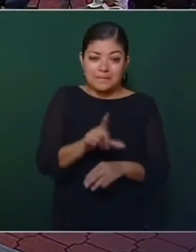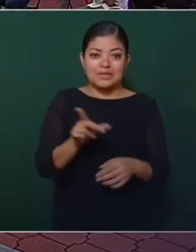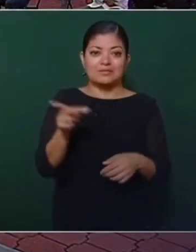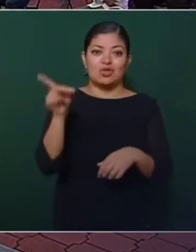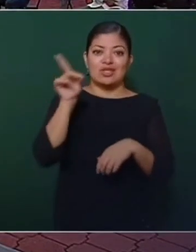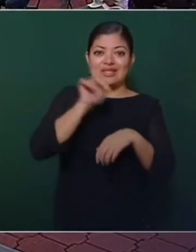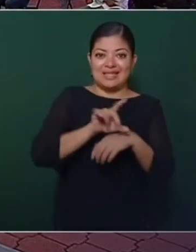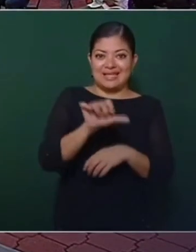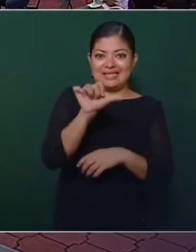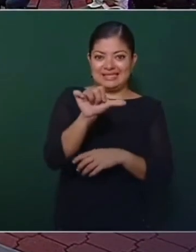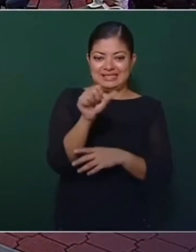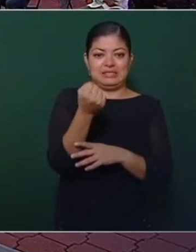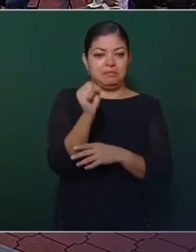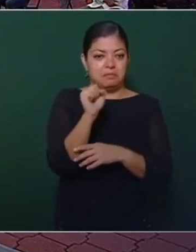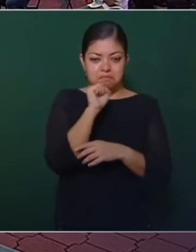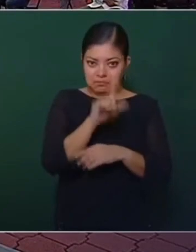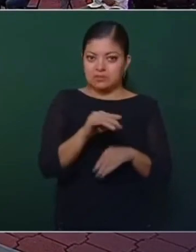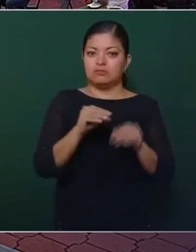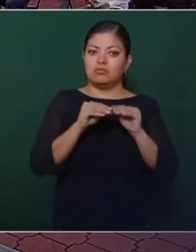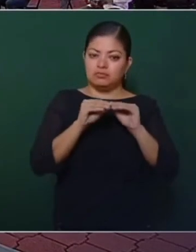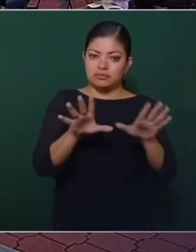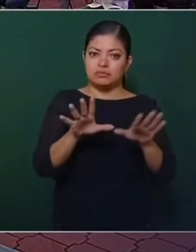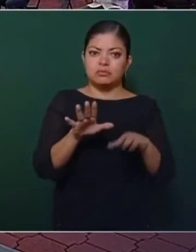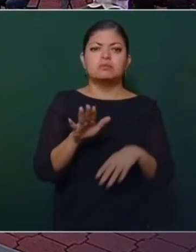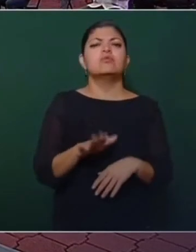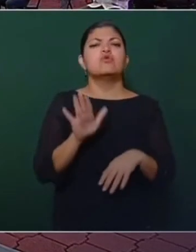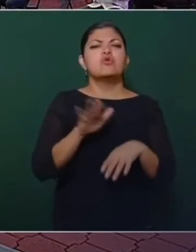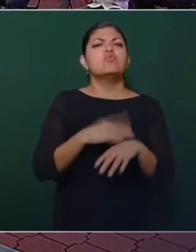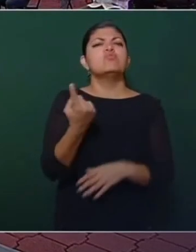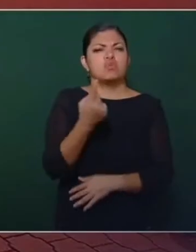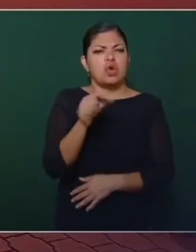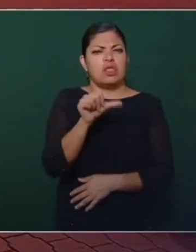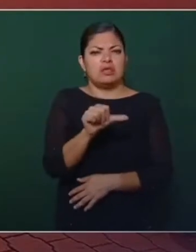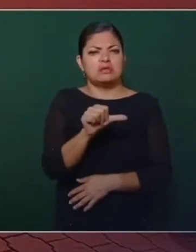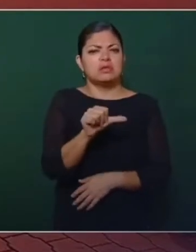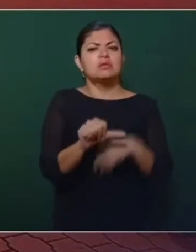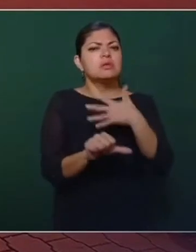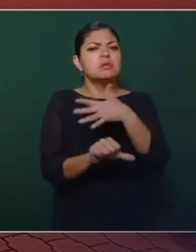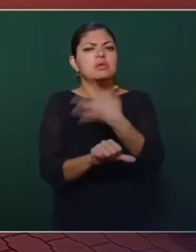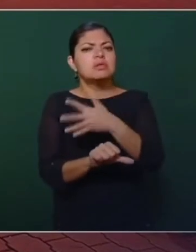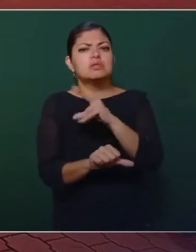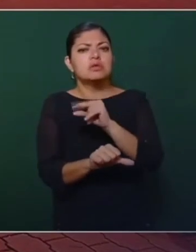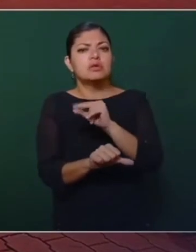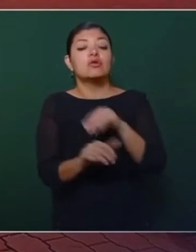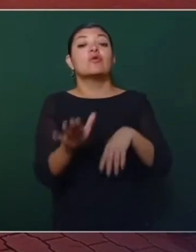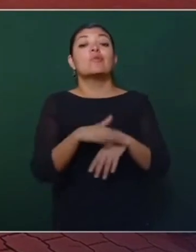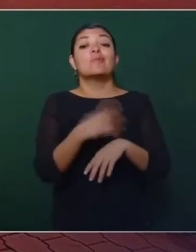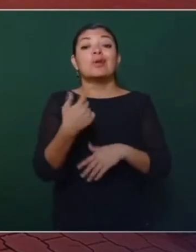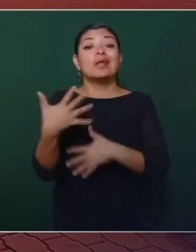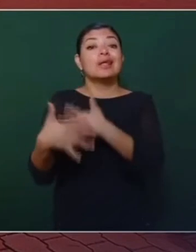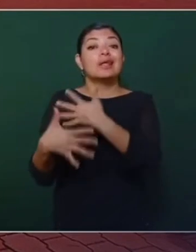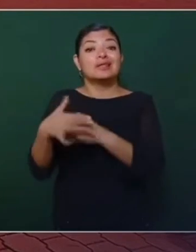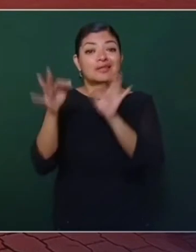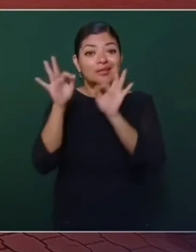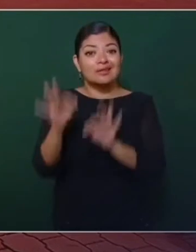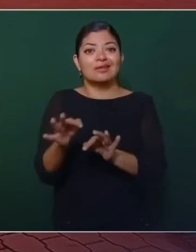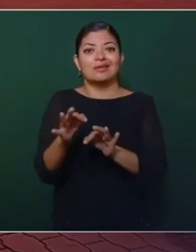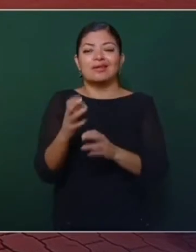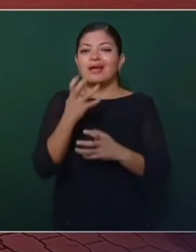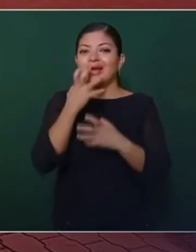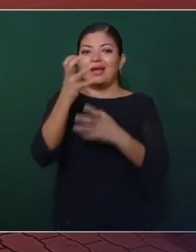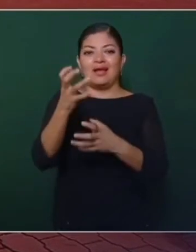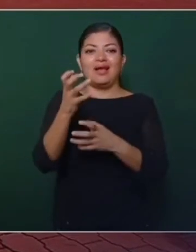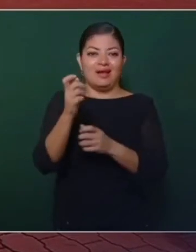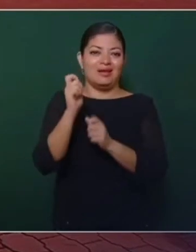¿Y por qué el 16 y no el 15? Porque el 15 es el grito y la verdad